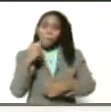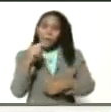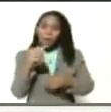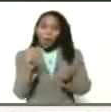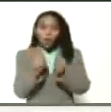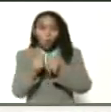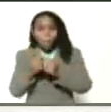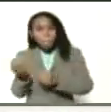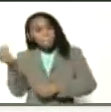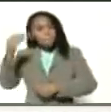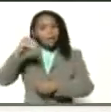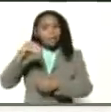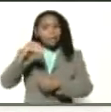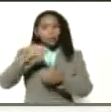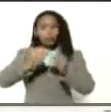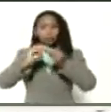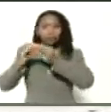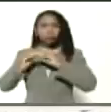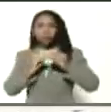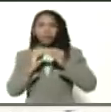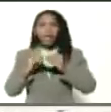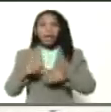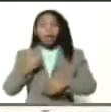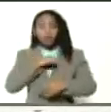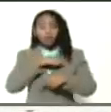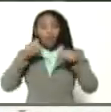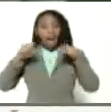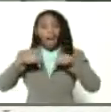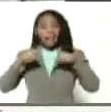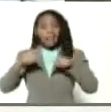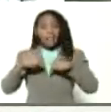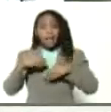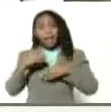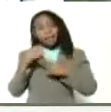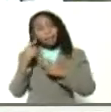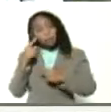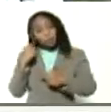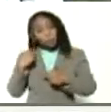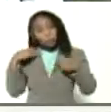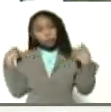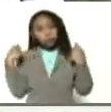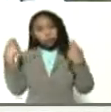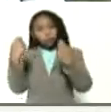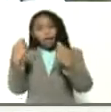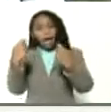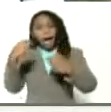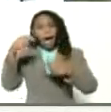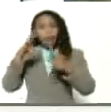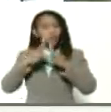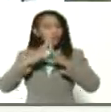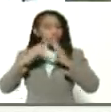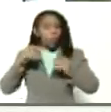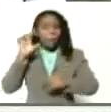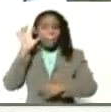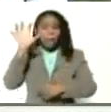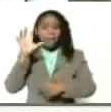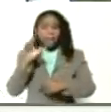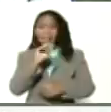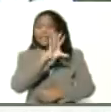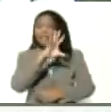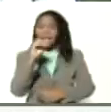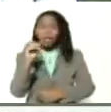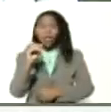más. Así es, bueno, presidente, nosotros desde aquí le estamos promocionando a todo el país más de 560